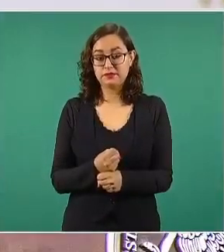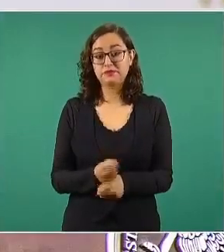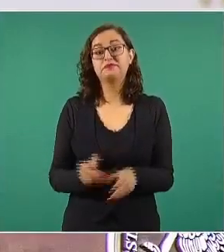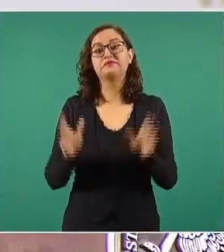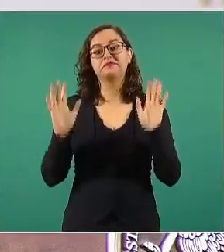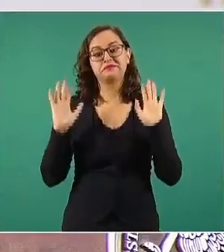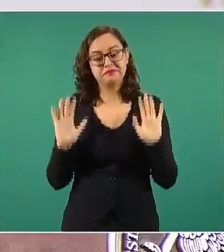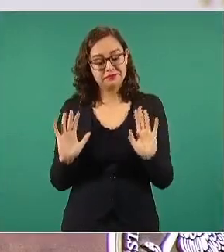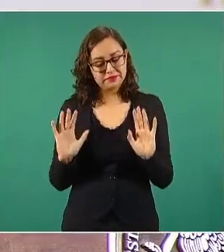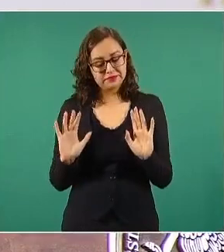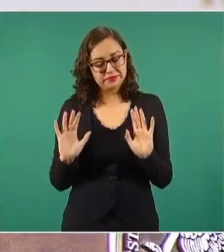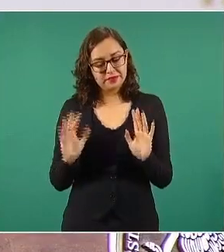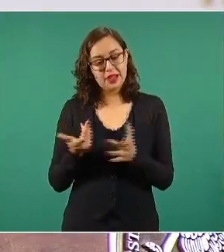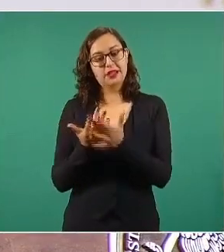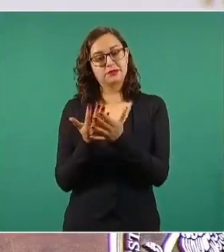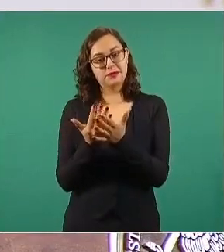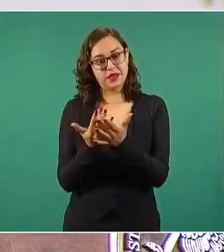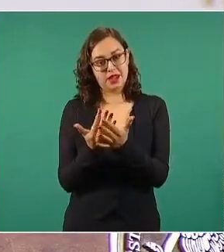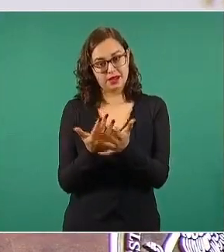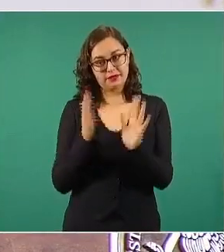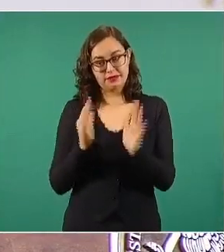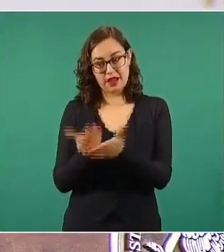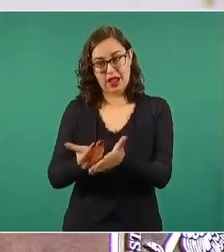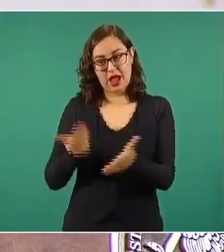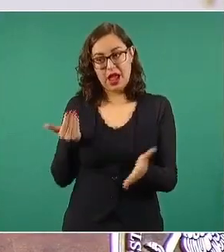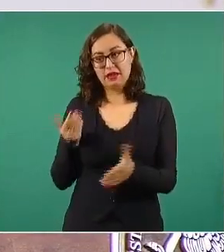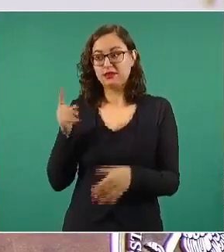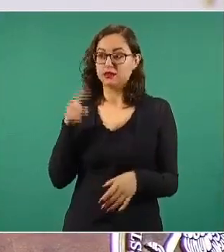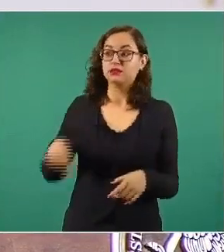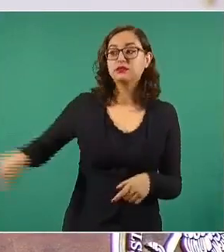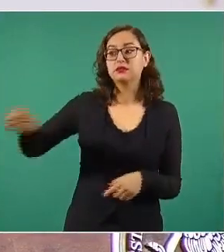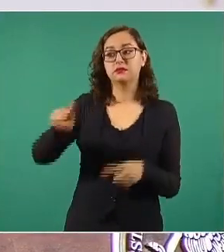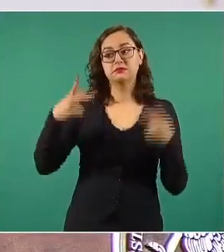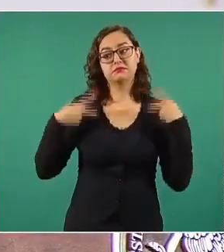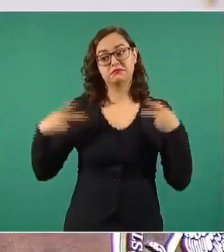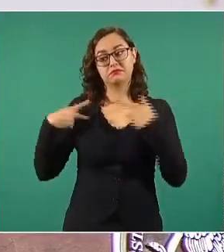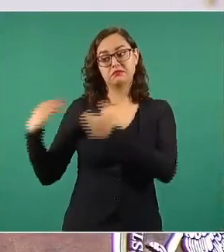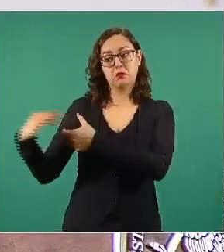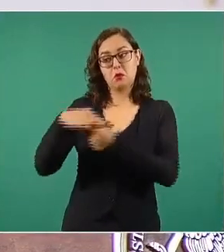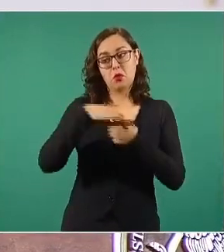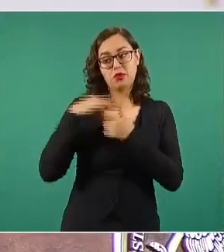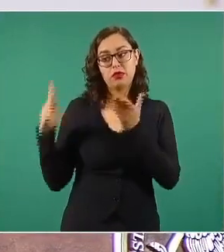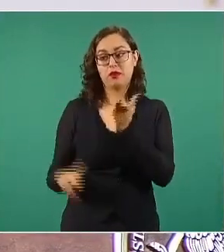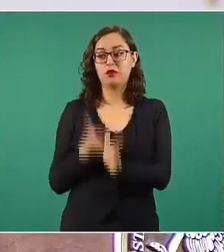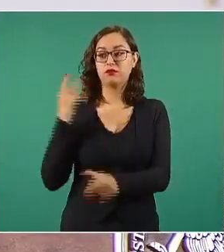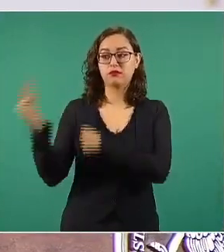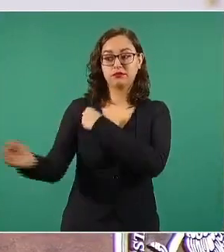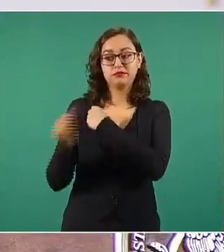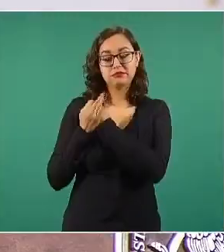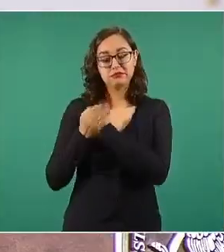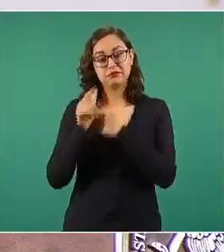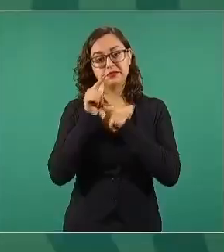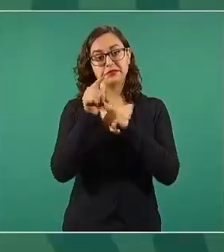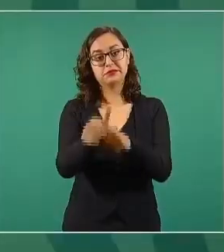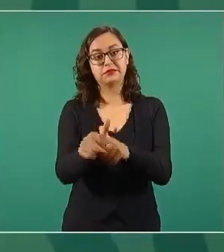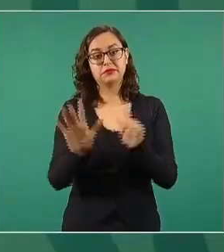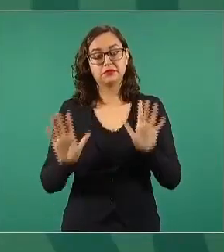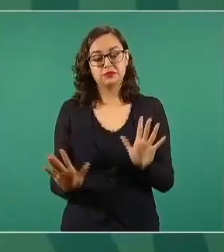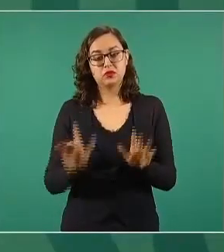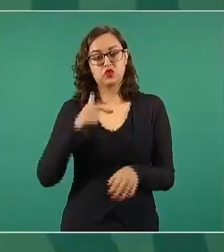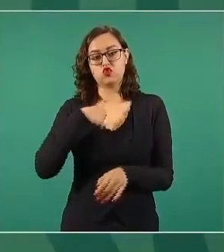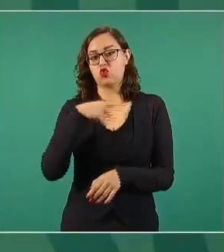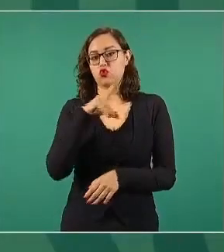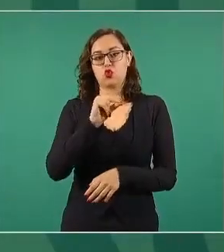si la gente así lo decide, y ayer decía yo que no había que ser soberbios,